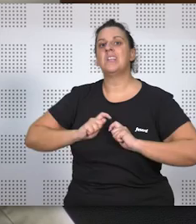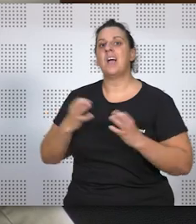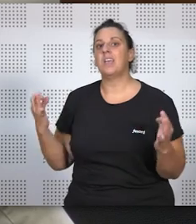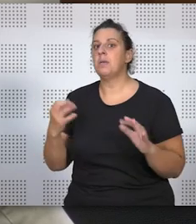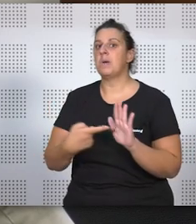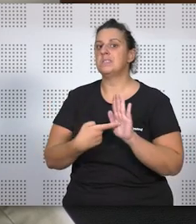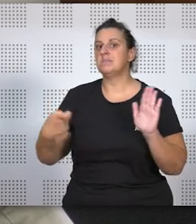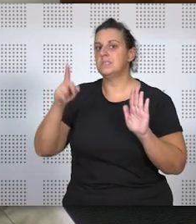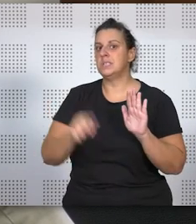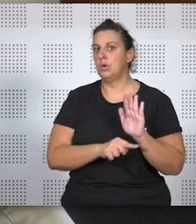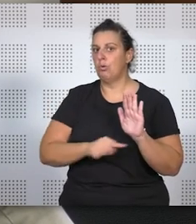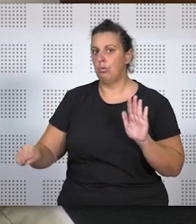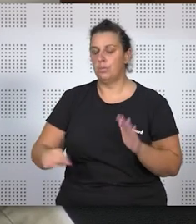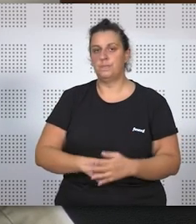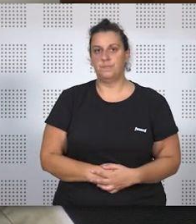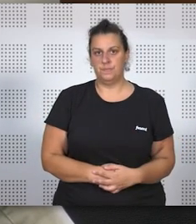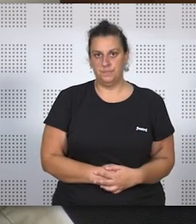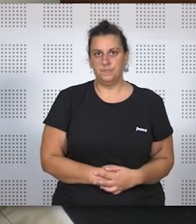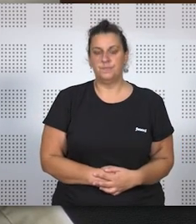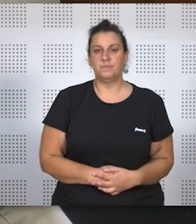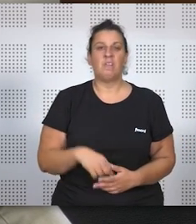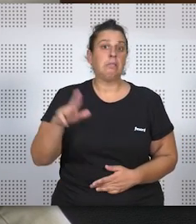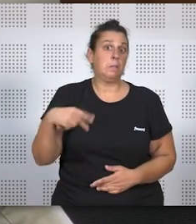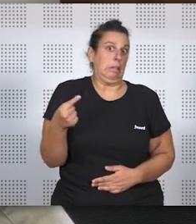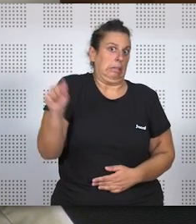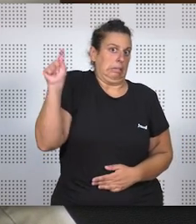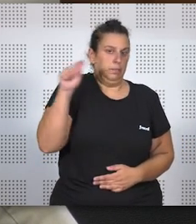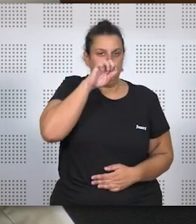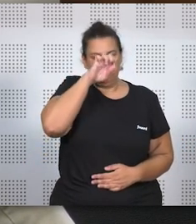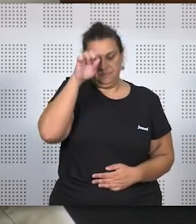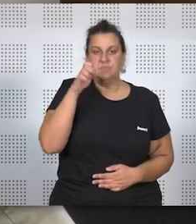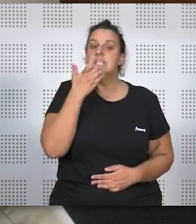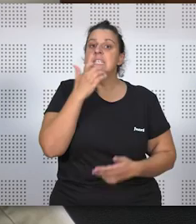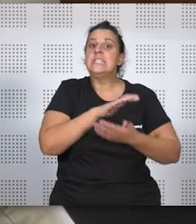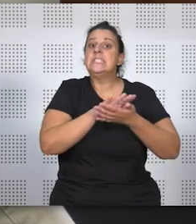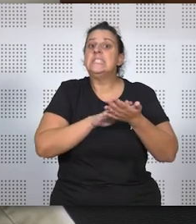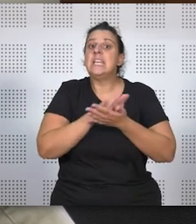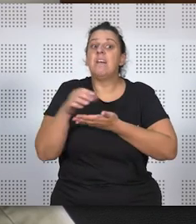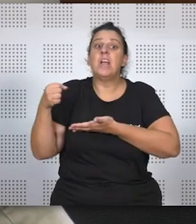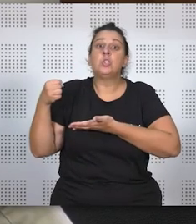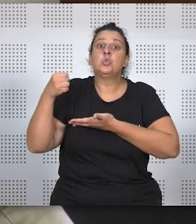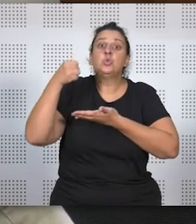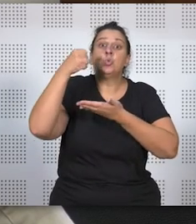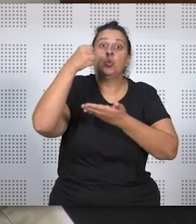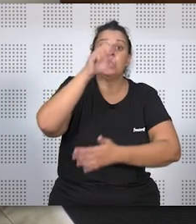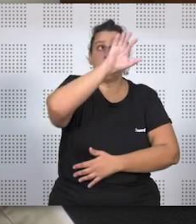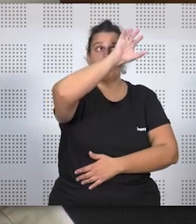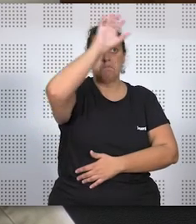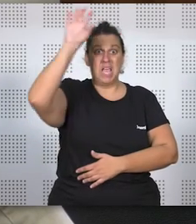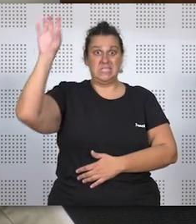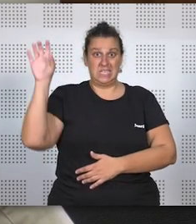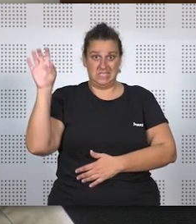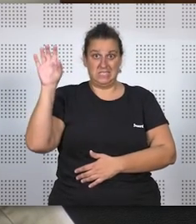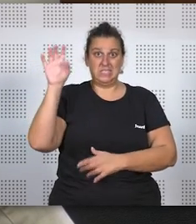que resultarían aplicables. También, solo un mero apunte, cuando se trata de sucesiones transnacionales, no solamente